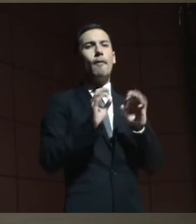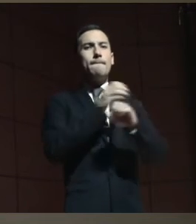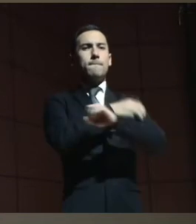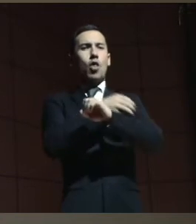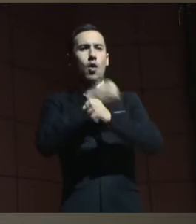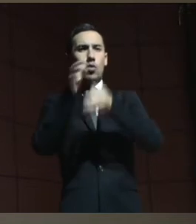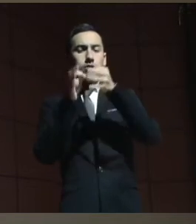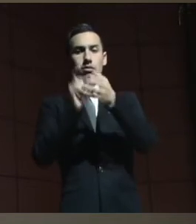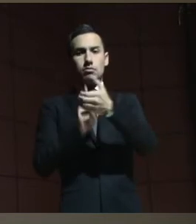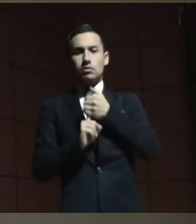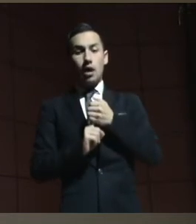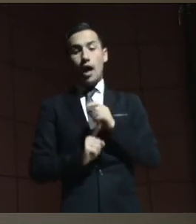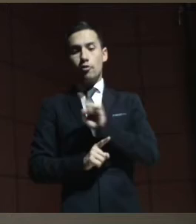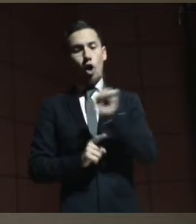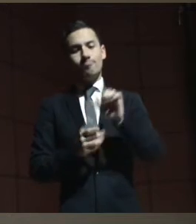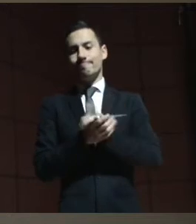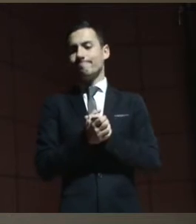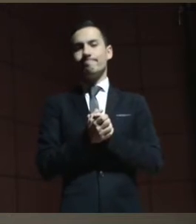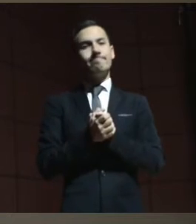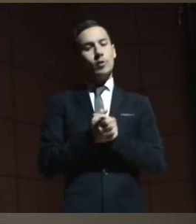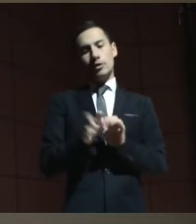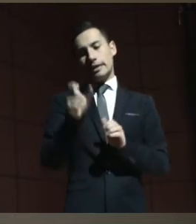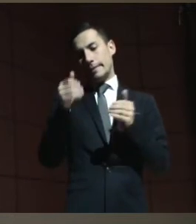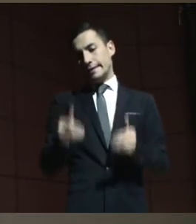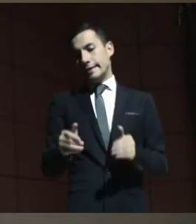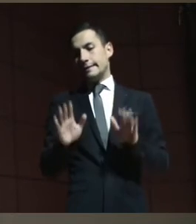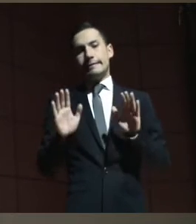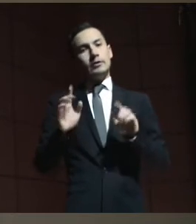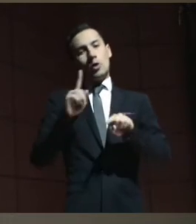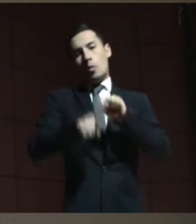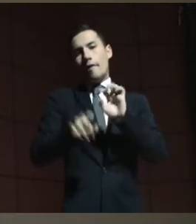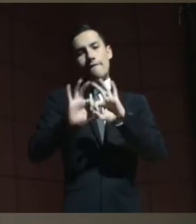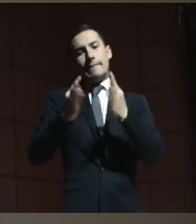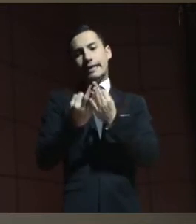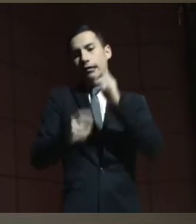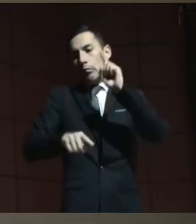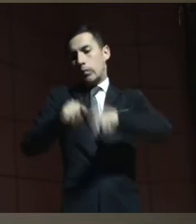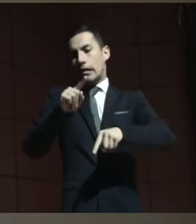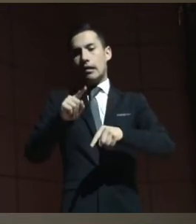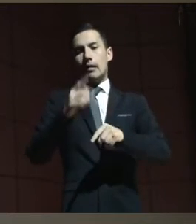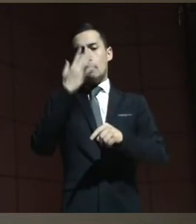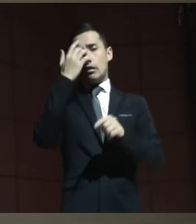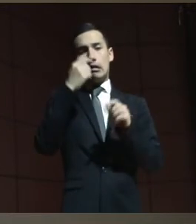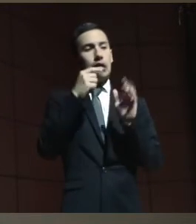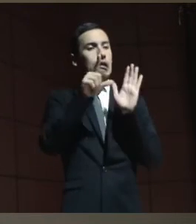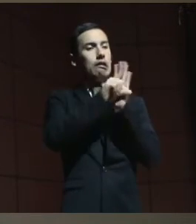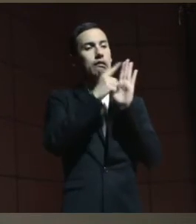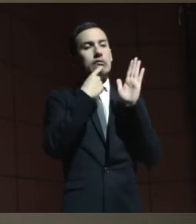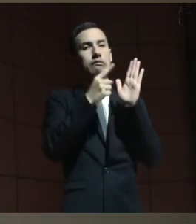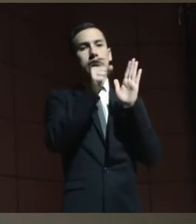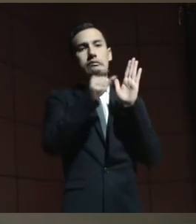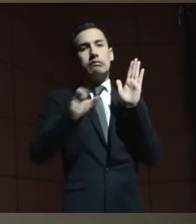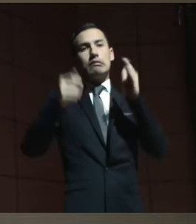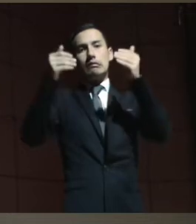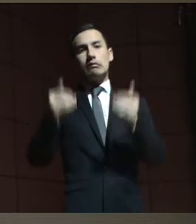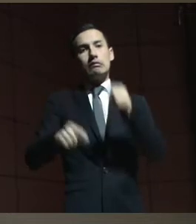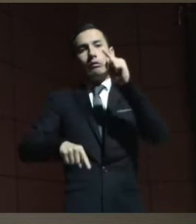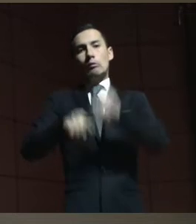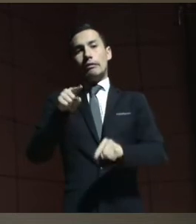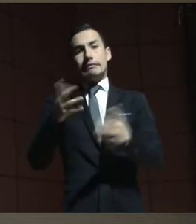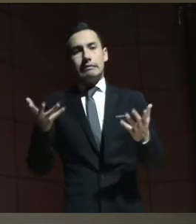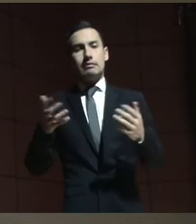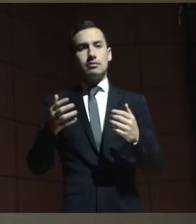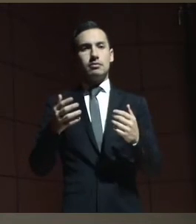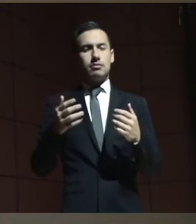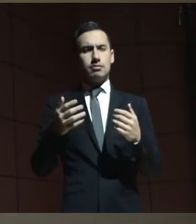Judicial para decir, no, la ley establece que en personas con discapacidad, y entonces ahí la excepción,